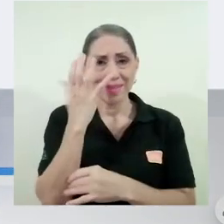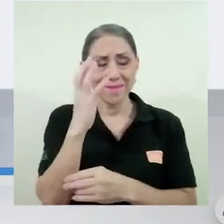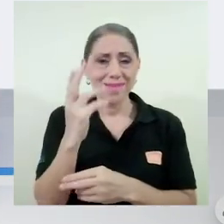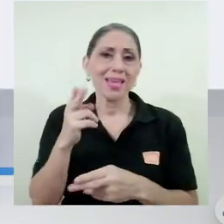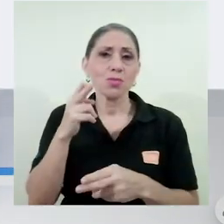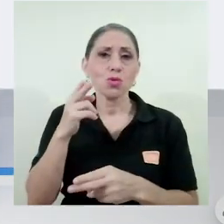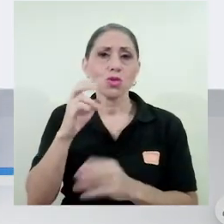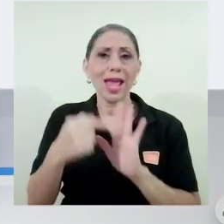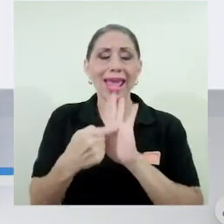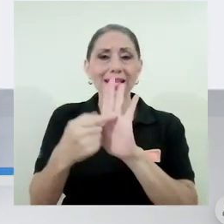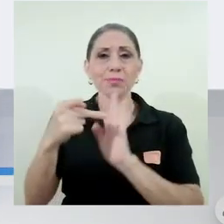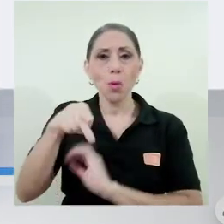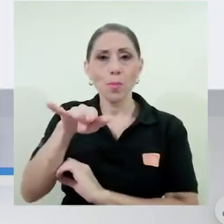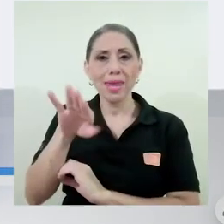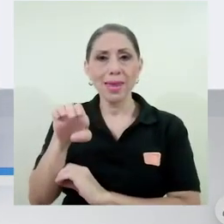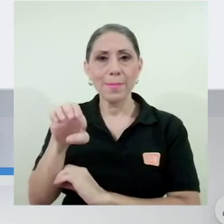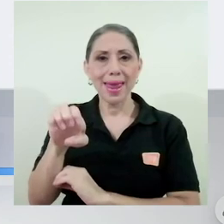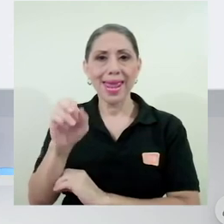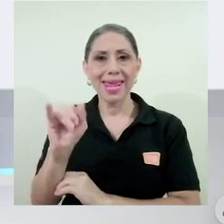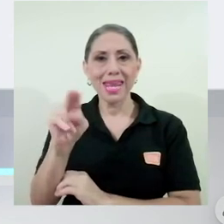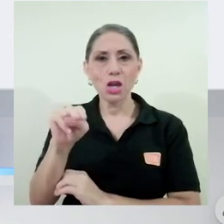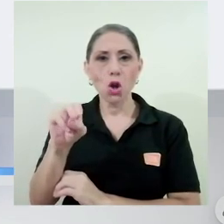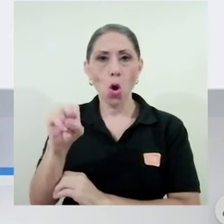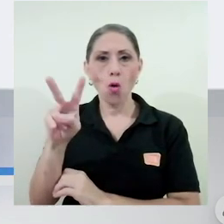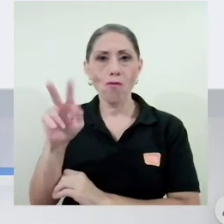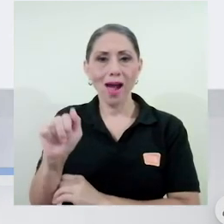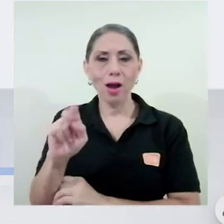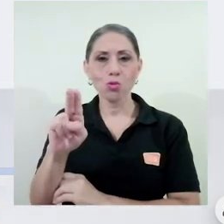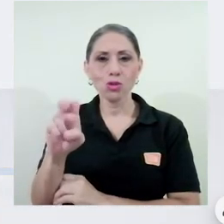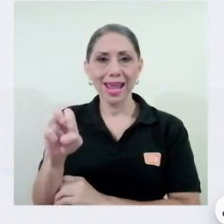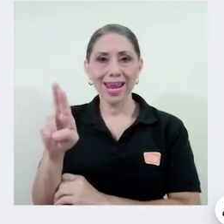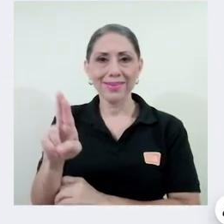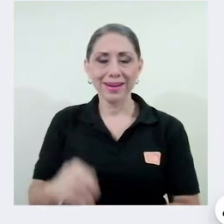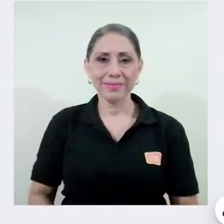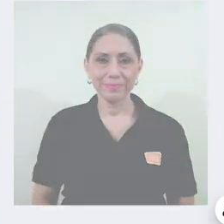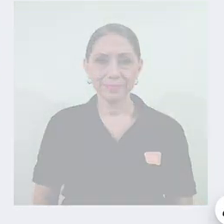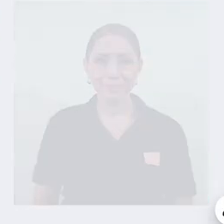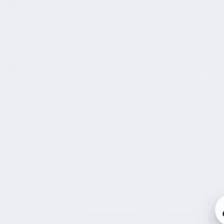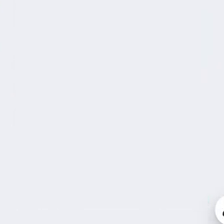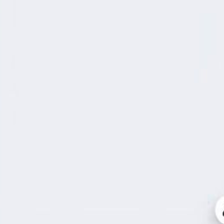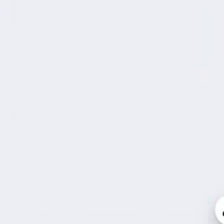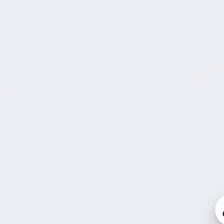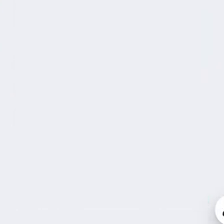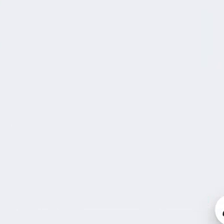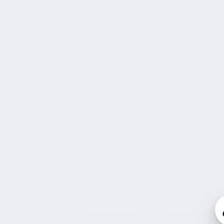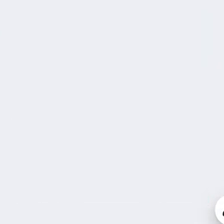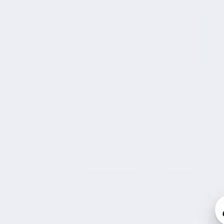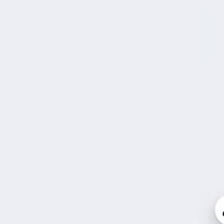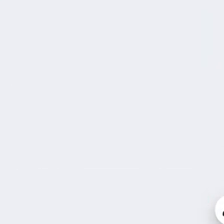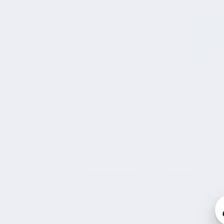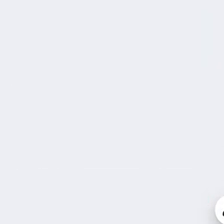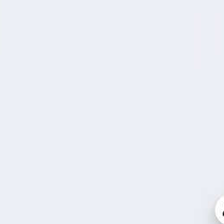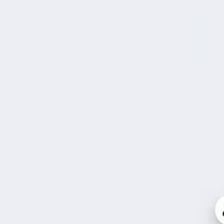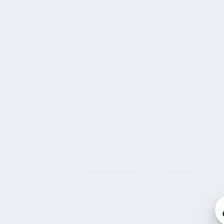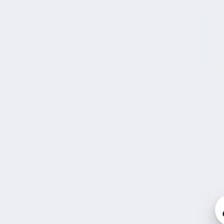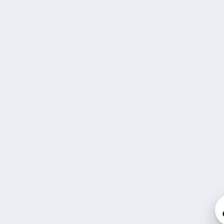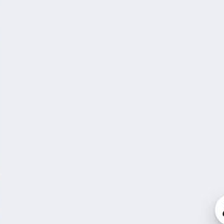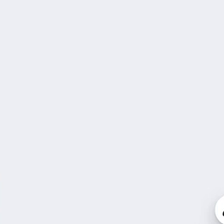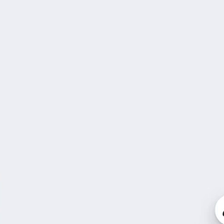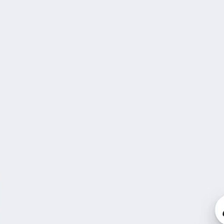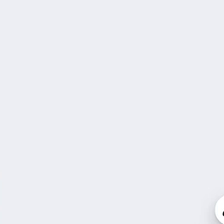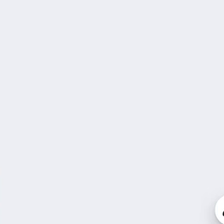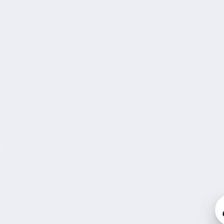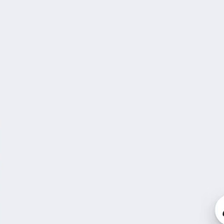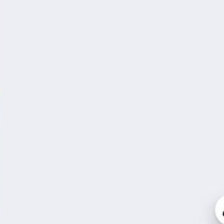en Facebook, Expo Pymes Innova UCR. ¡Gracias! ¡Gracias! ¡Gracias!